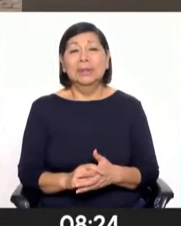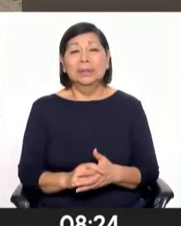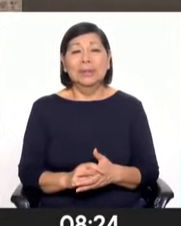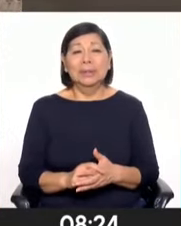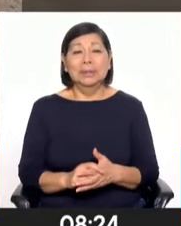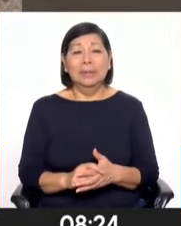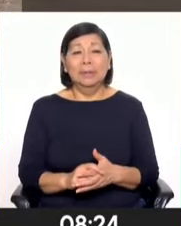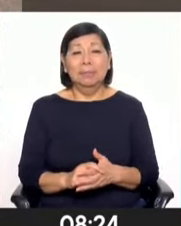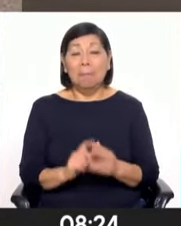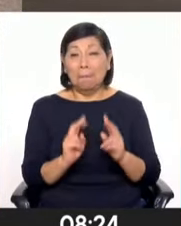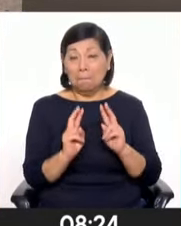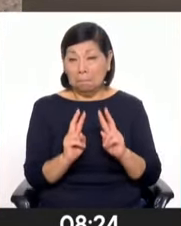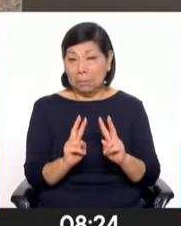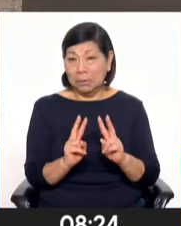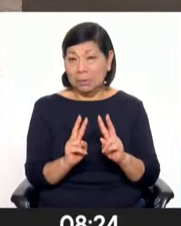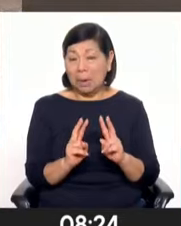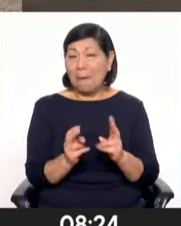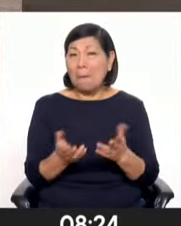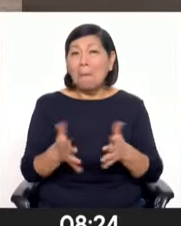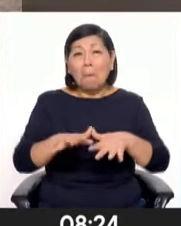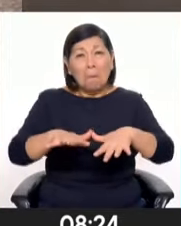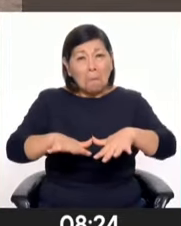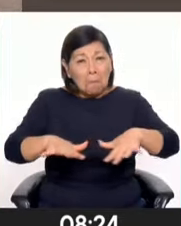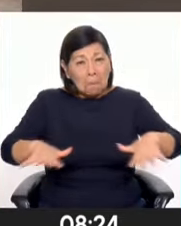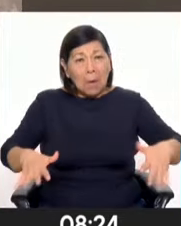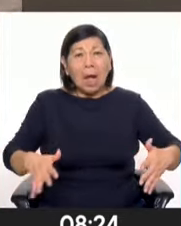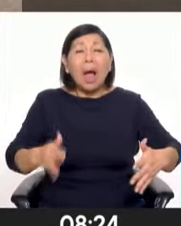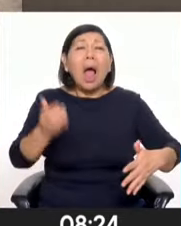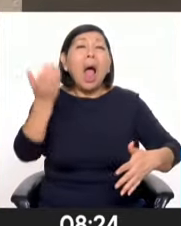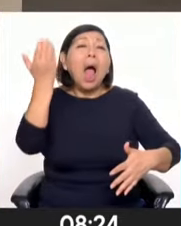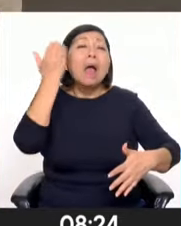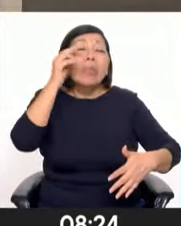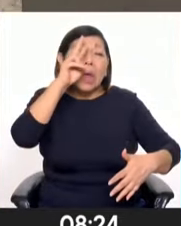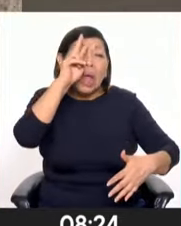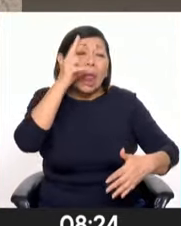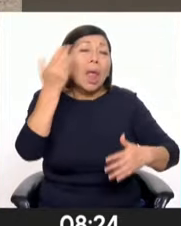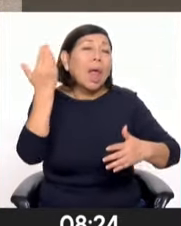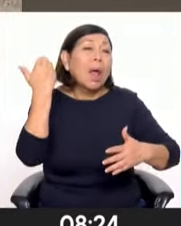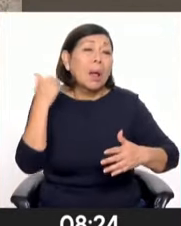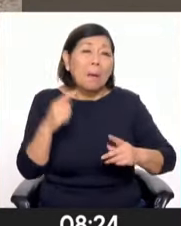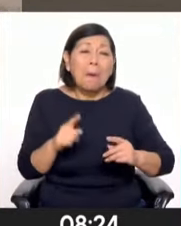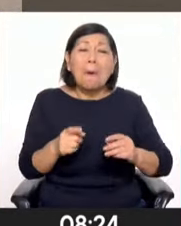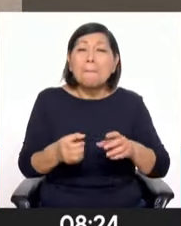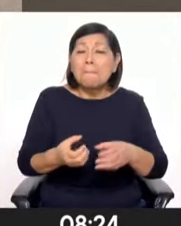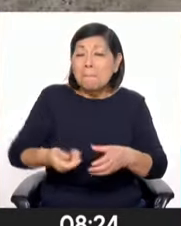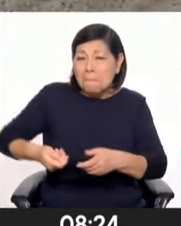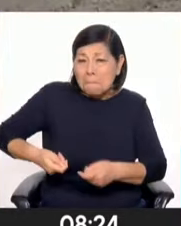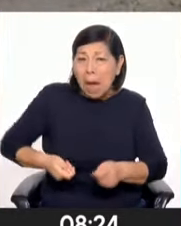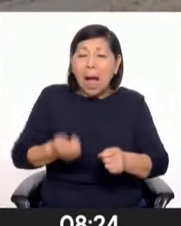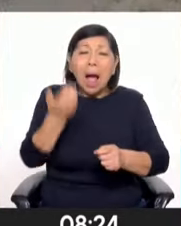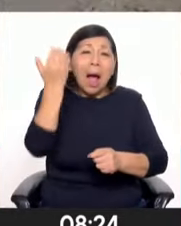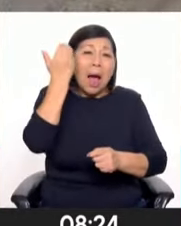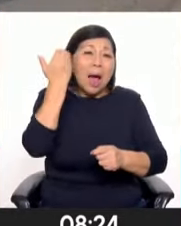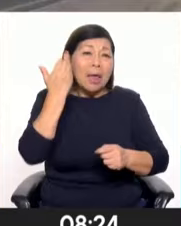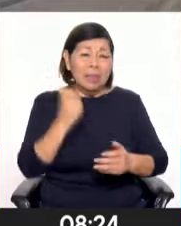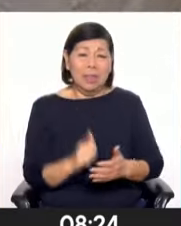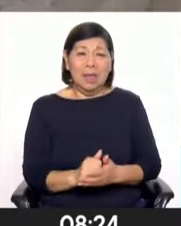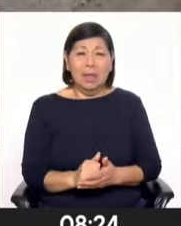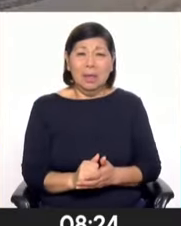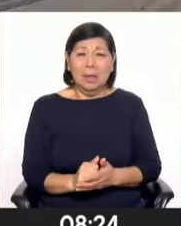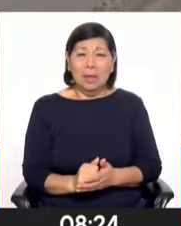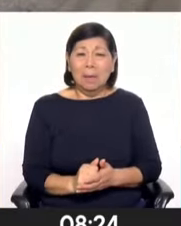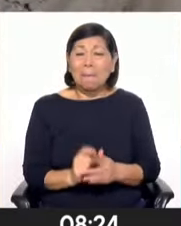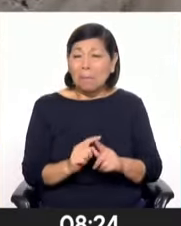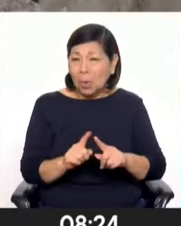Usted puede encontrar mantos, puede encontrar cerámicos, palas antiguas. Yendo a